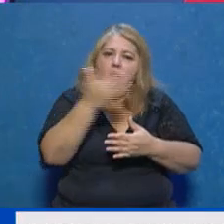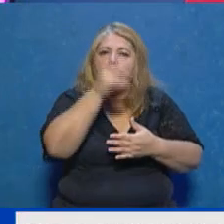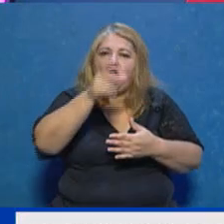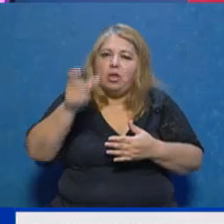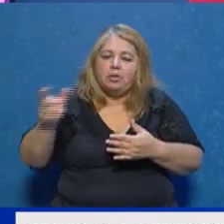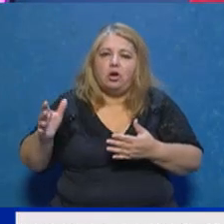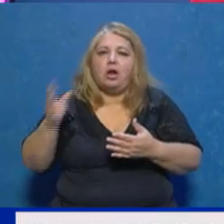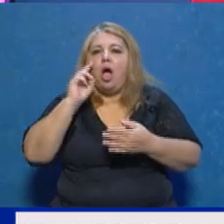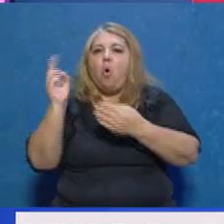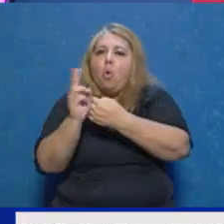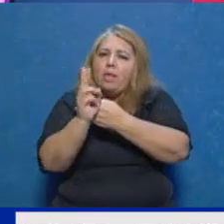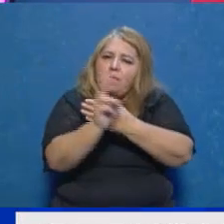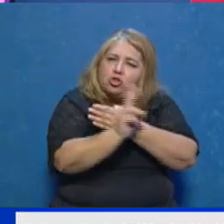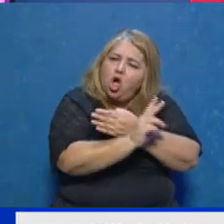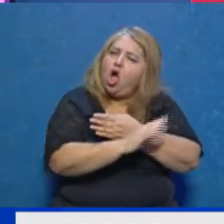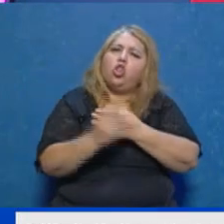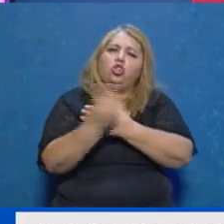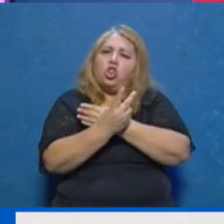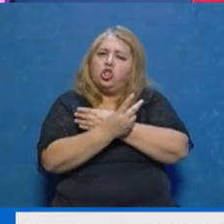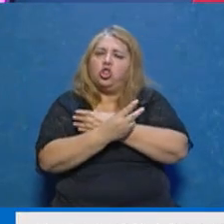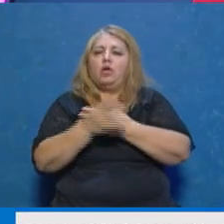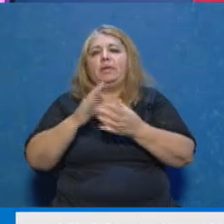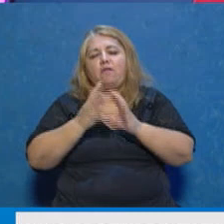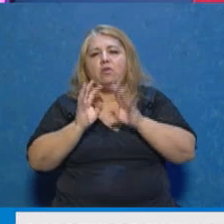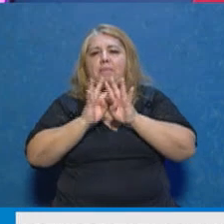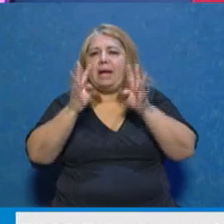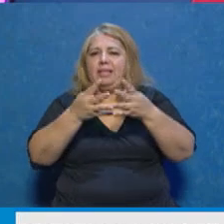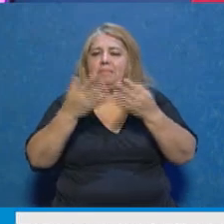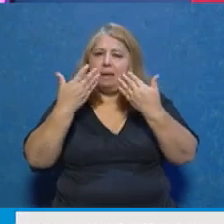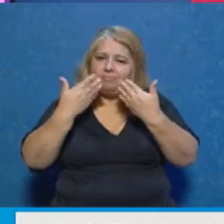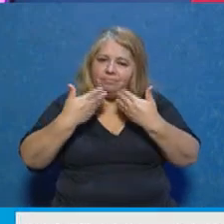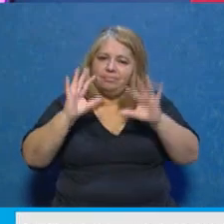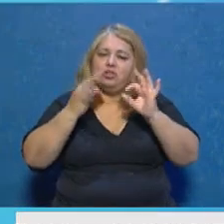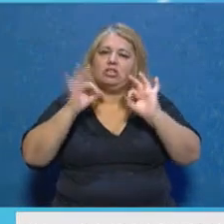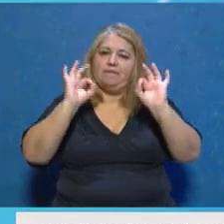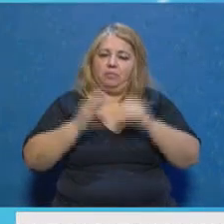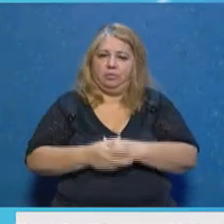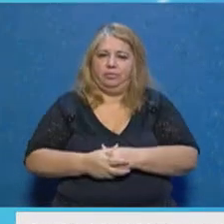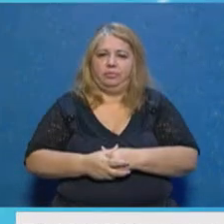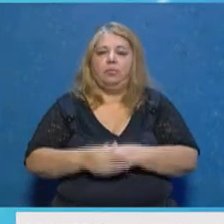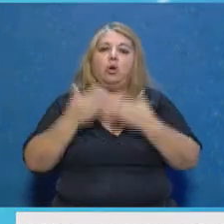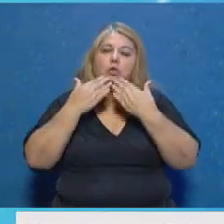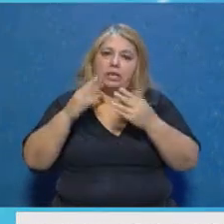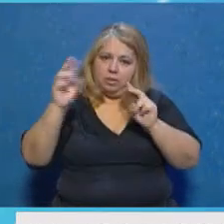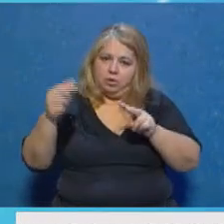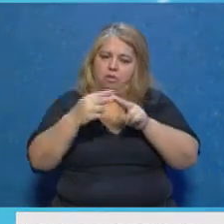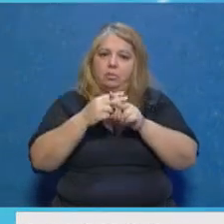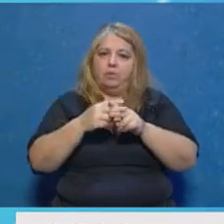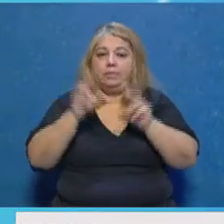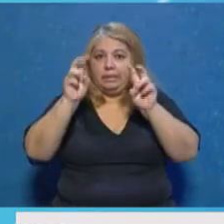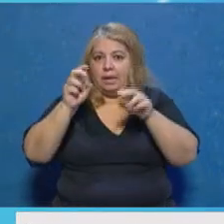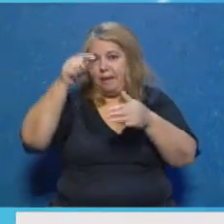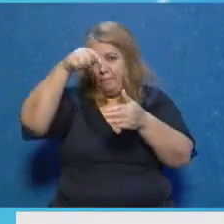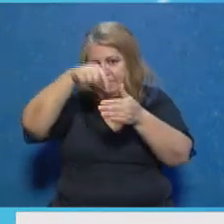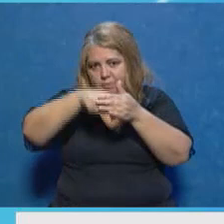cuidémonos entre todos, que es la mejor opción para poder combatir esta pandemia. Muy amable, hasta luego. Bueno, vamos a seguir ahondando sobre este tema porque